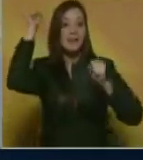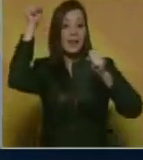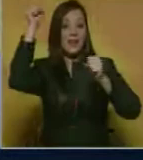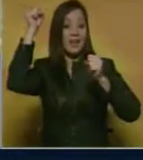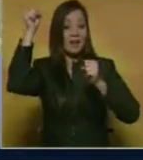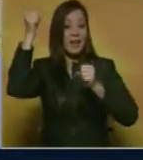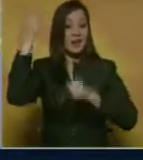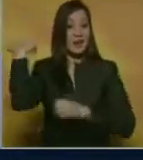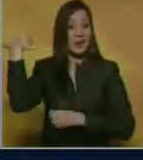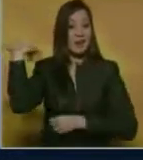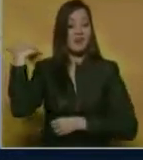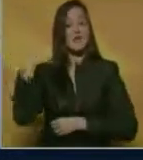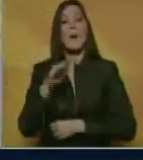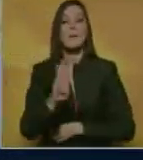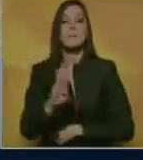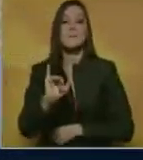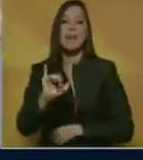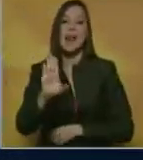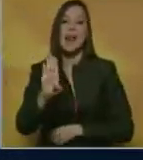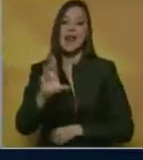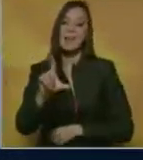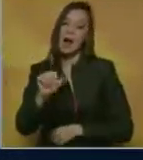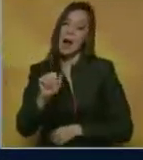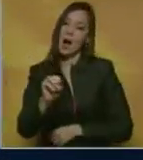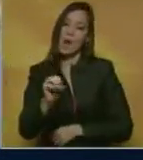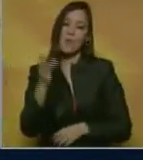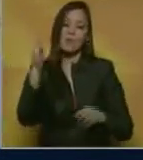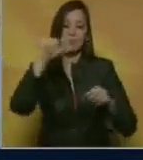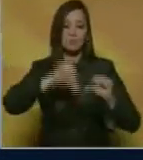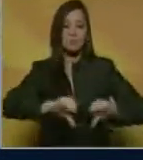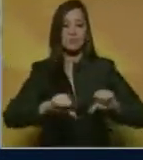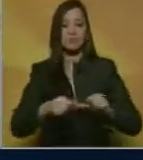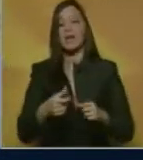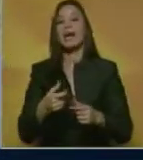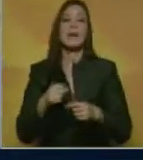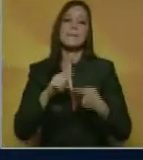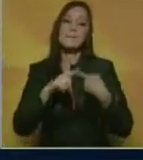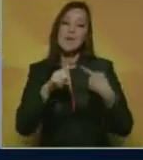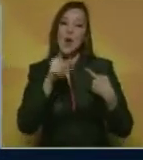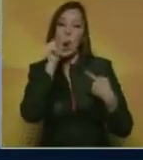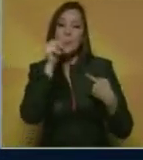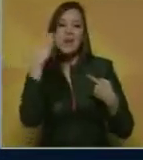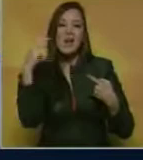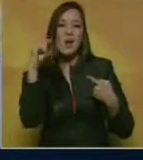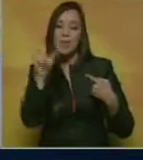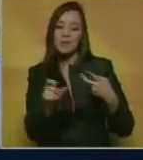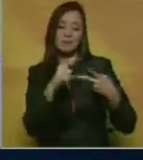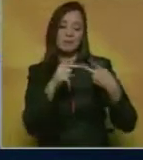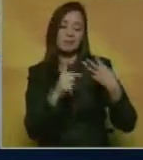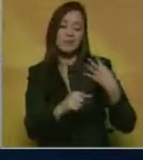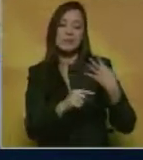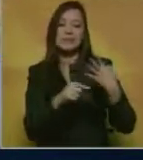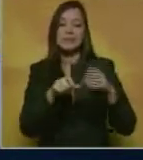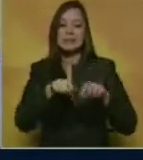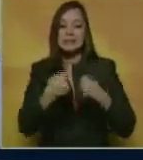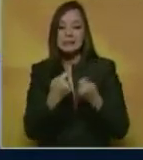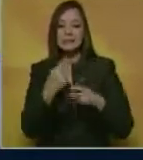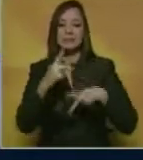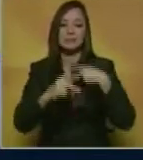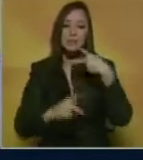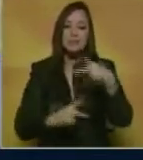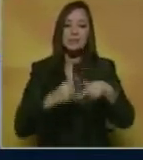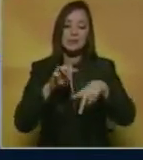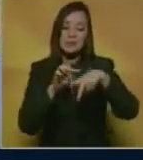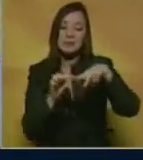cerrado juego al Athletic de Bilbao dos tantos por uno no contarán con los lesionados James Rodríguez Gareth Bale Sergio Ramos y Danilo que continúan sus procesos de